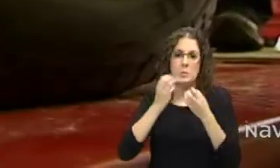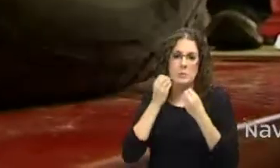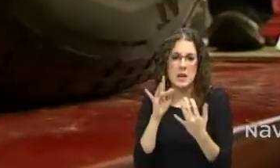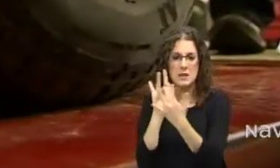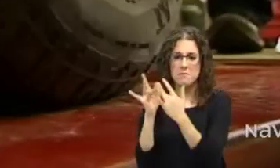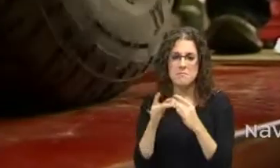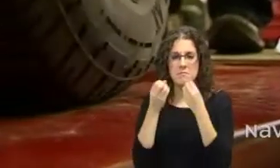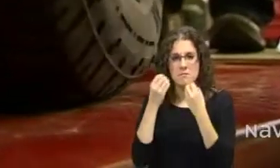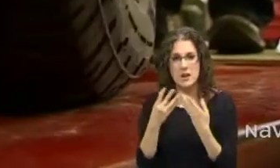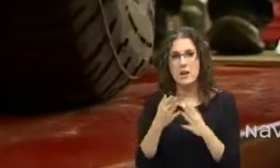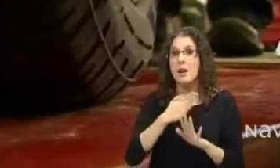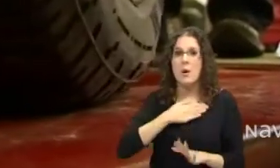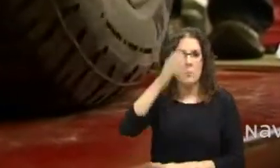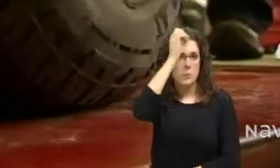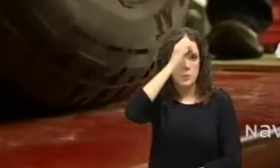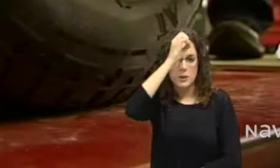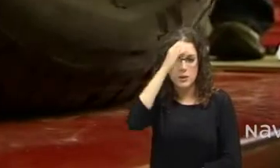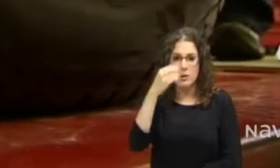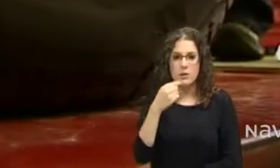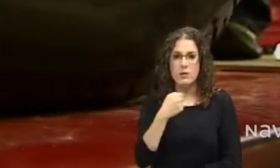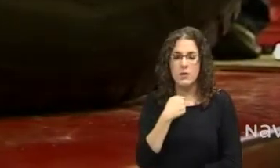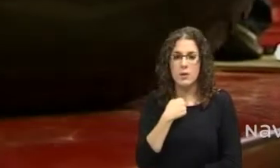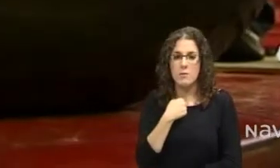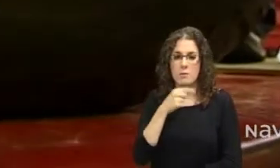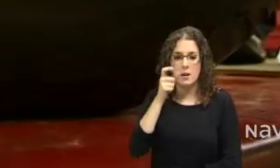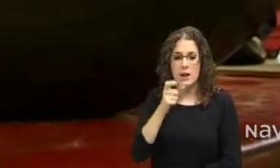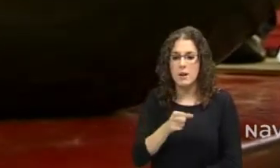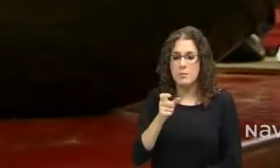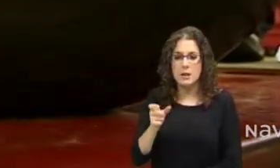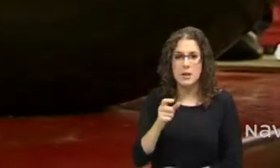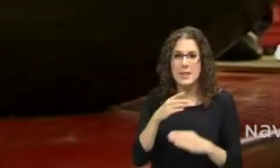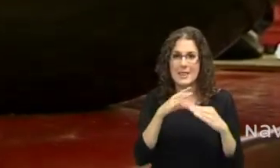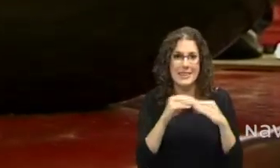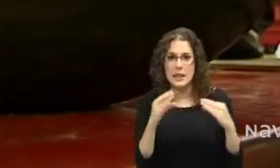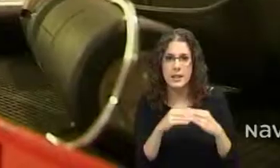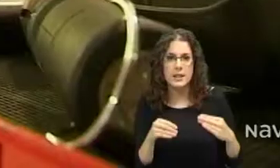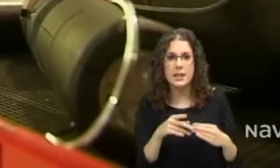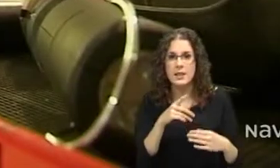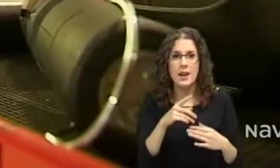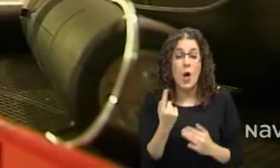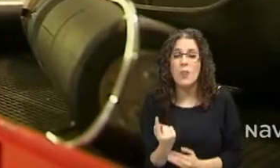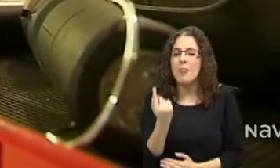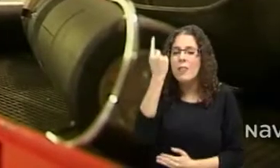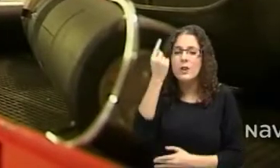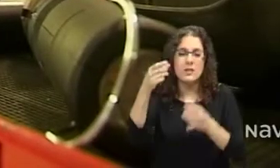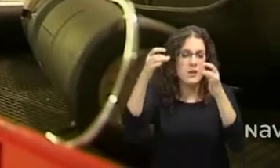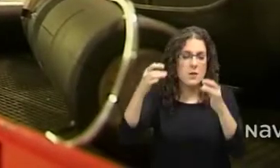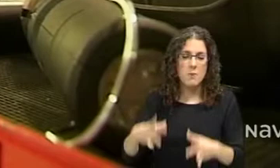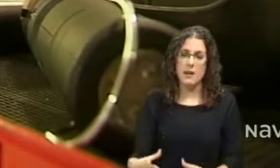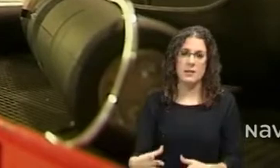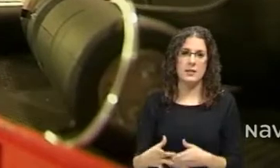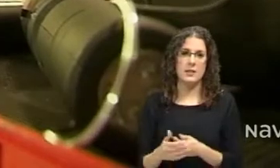Para mí mis clientes son lo más, para mí mis clientes son Dios. Pues me gusta